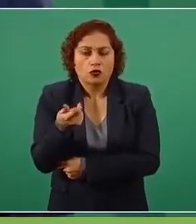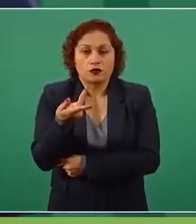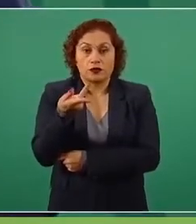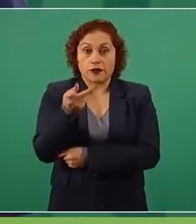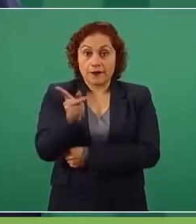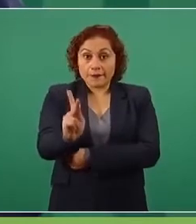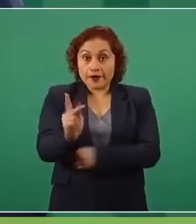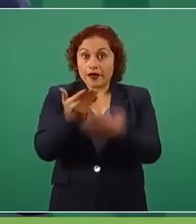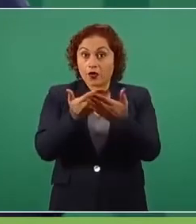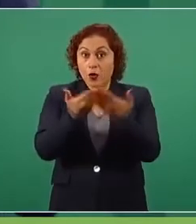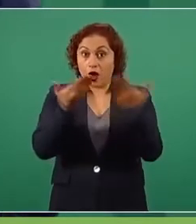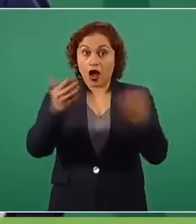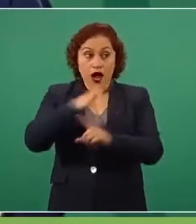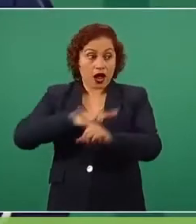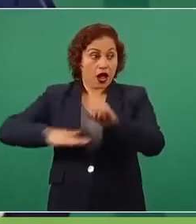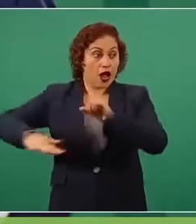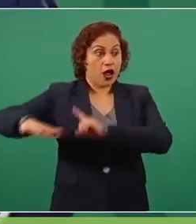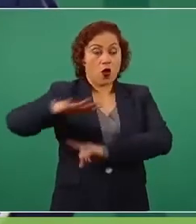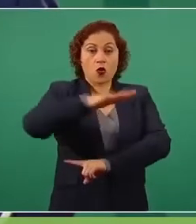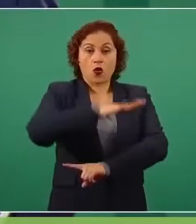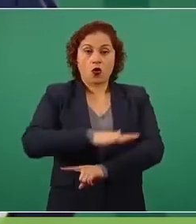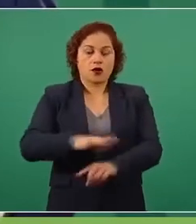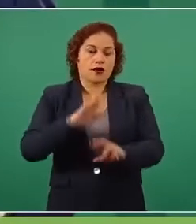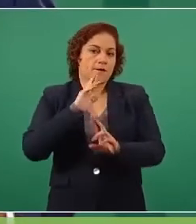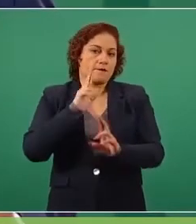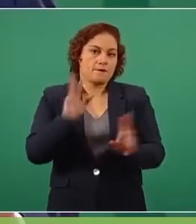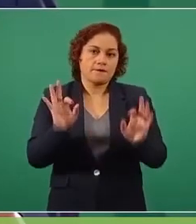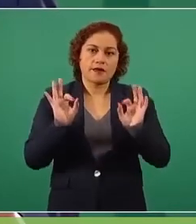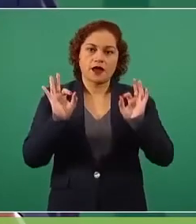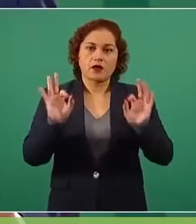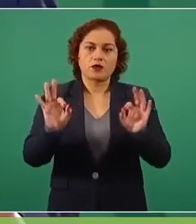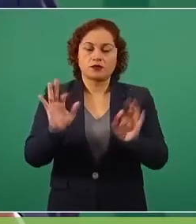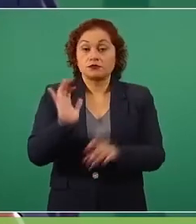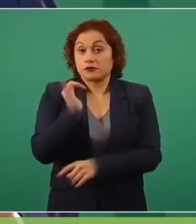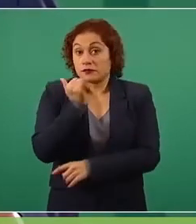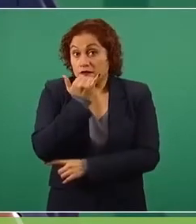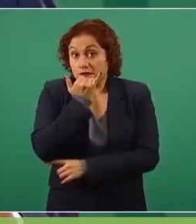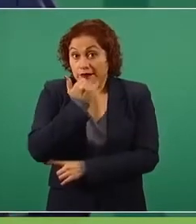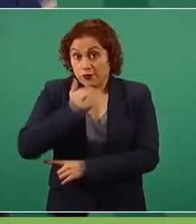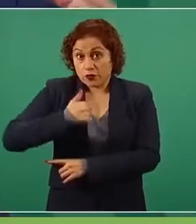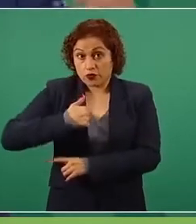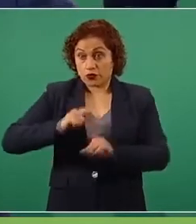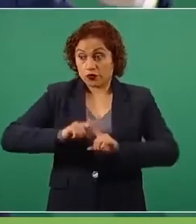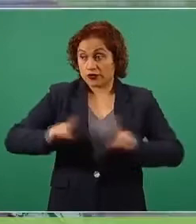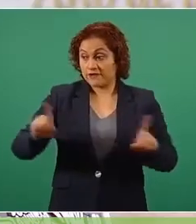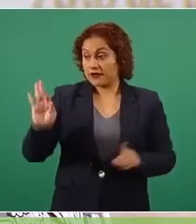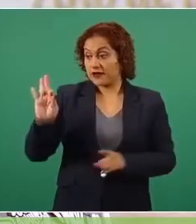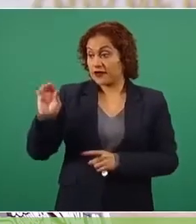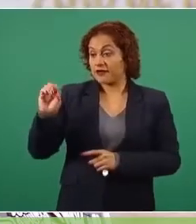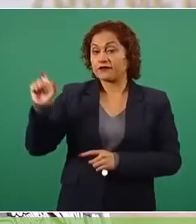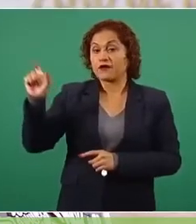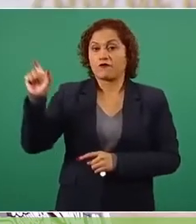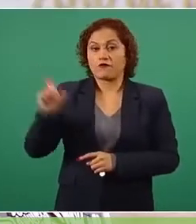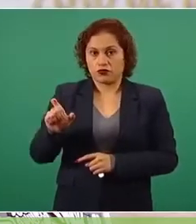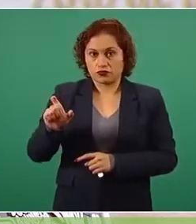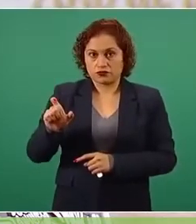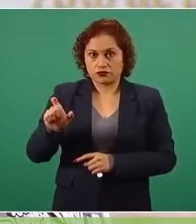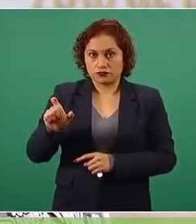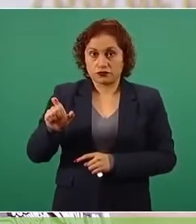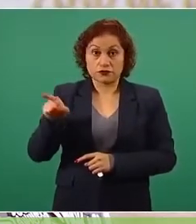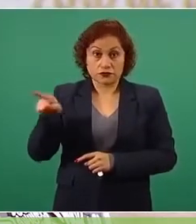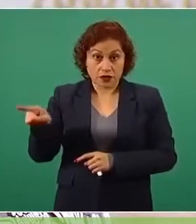con todo respeto yo no soy Fox, que llegó con la bandera de la democracia